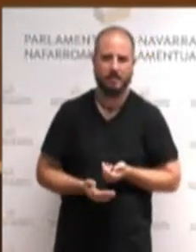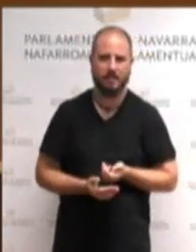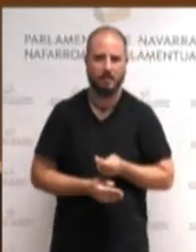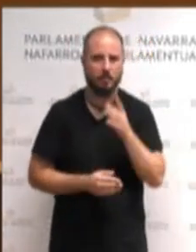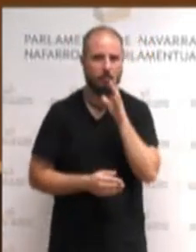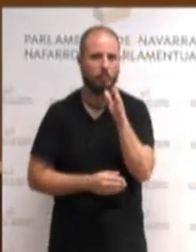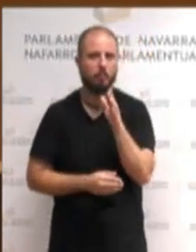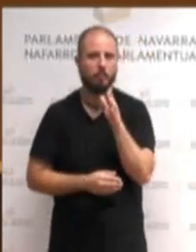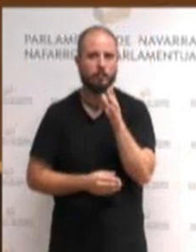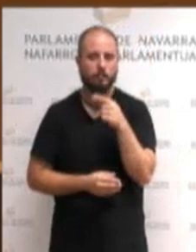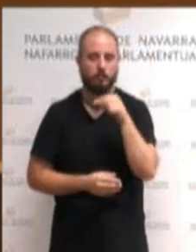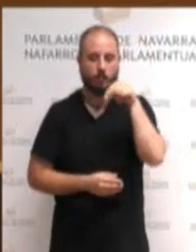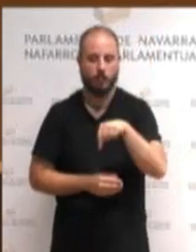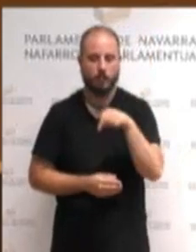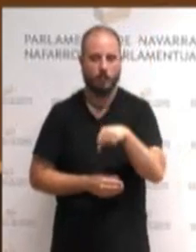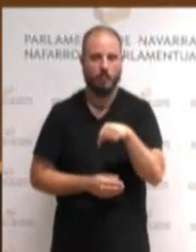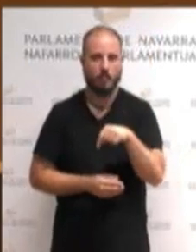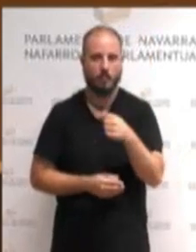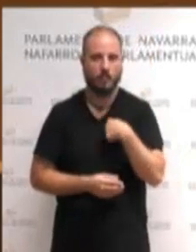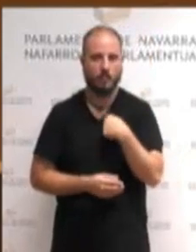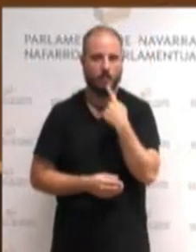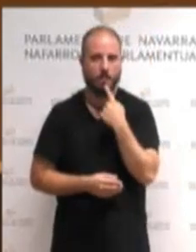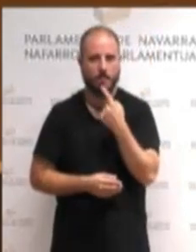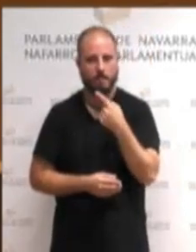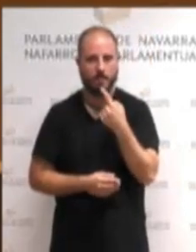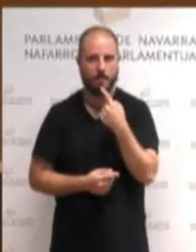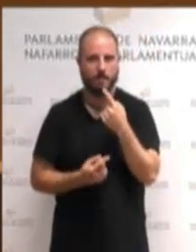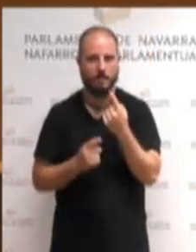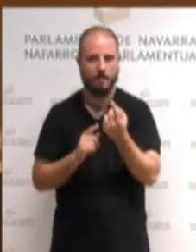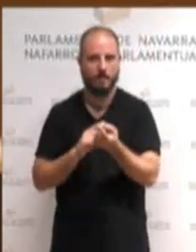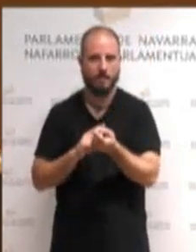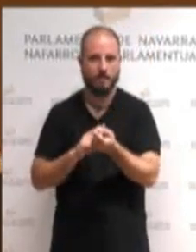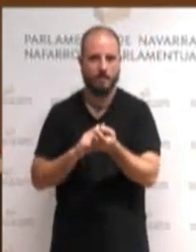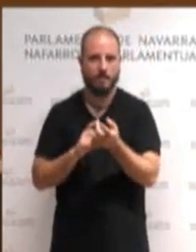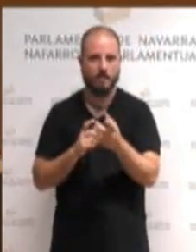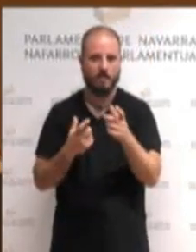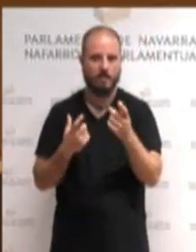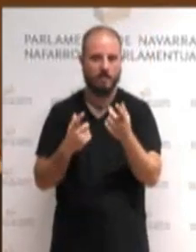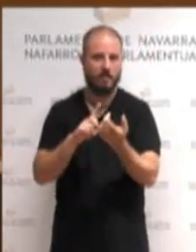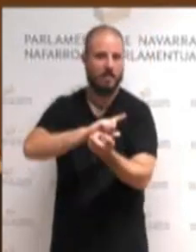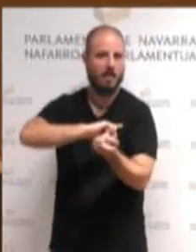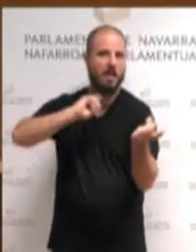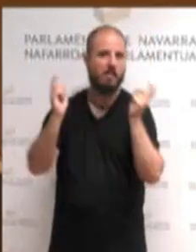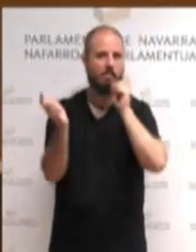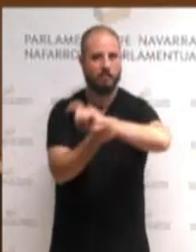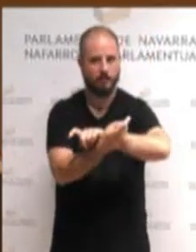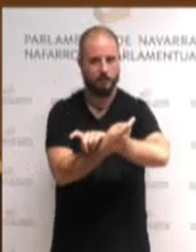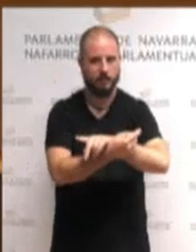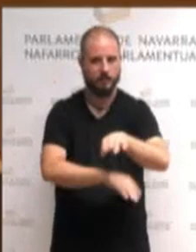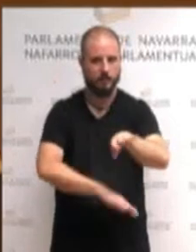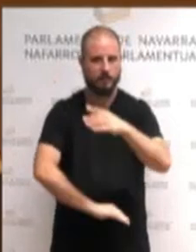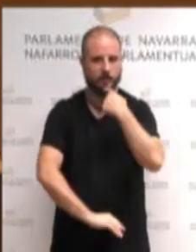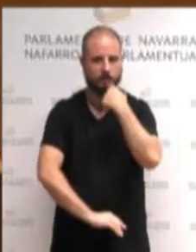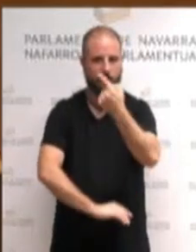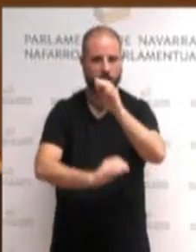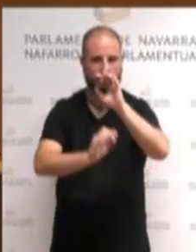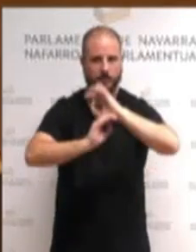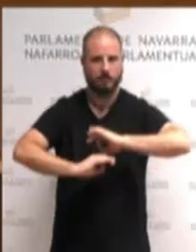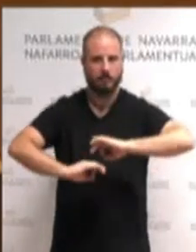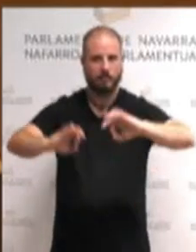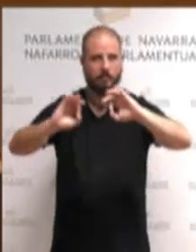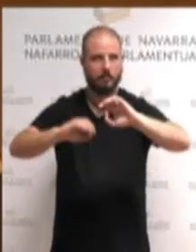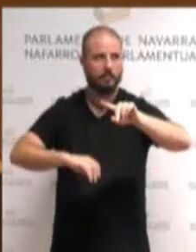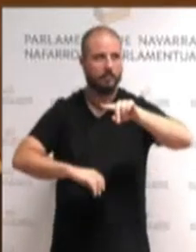gaurkoan, alderantzizko zuntzuan, eskaini nahi diot, kanta hau, kanta honen hasiera, eta bereziki